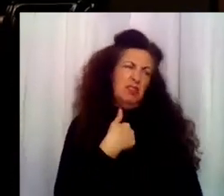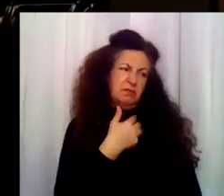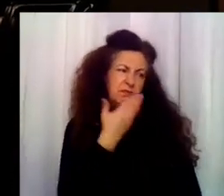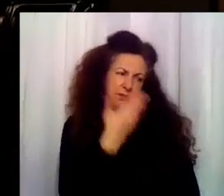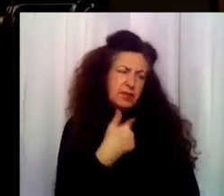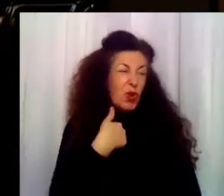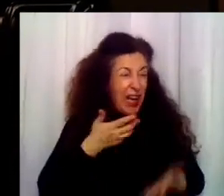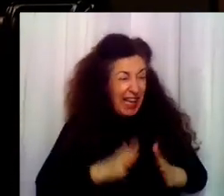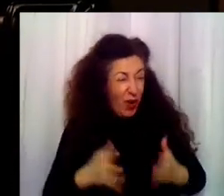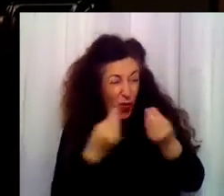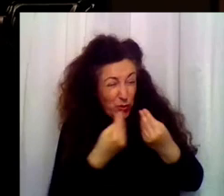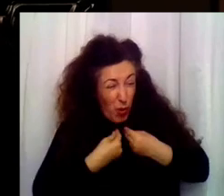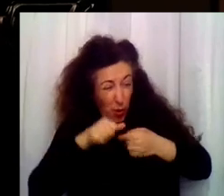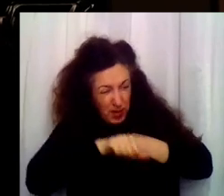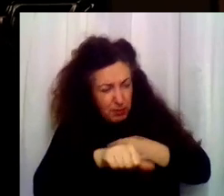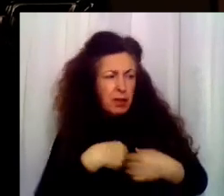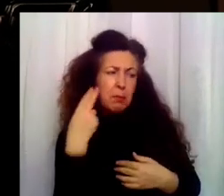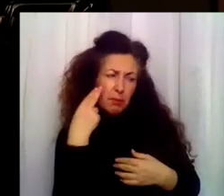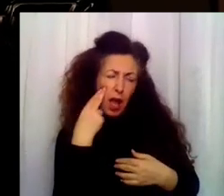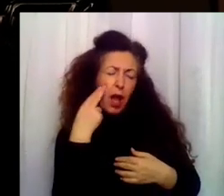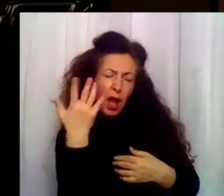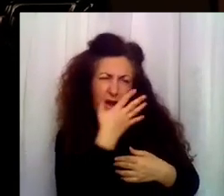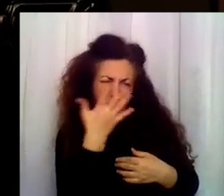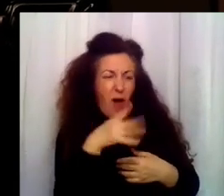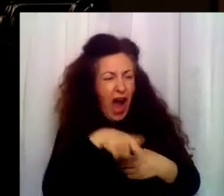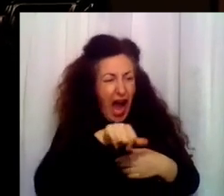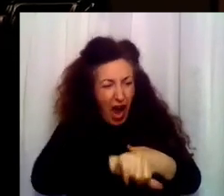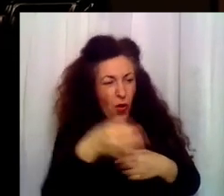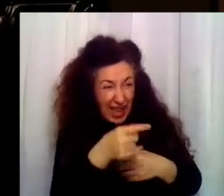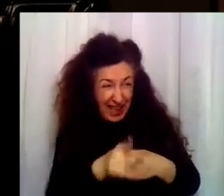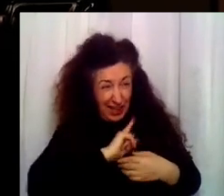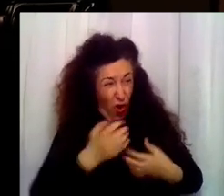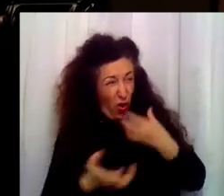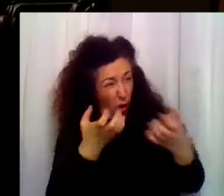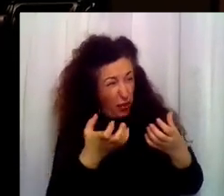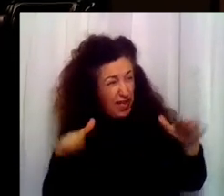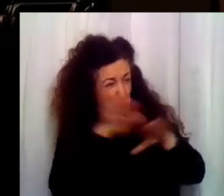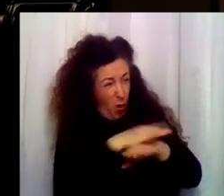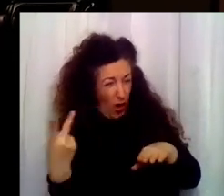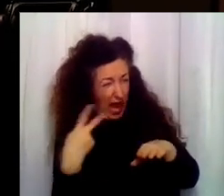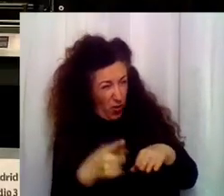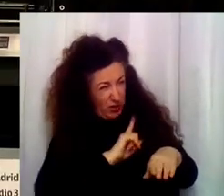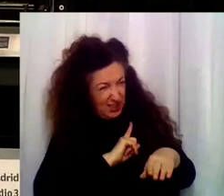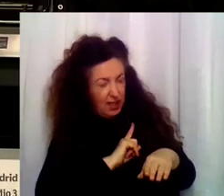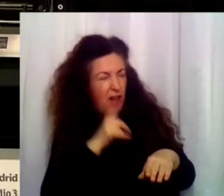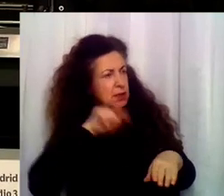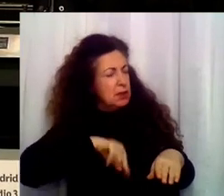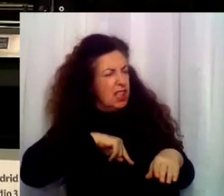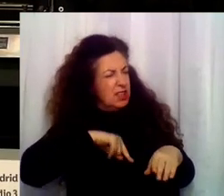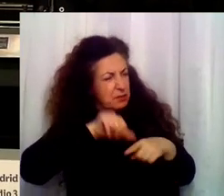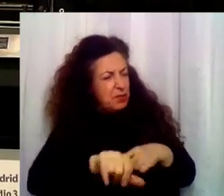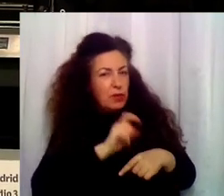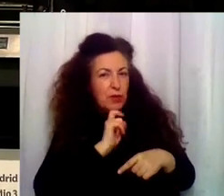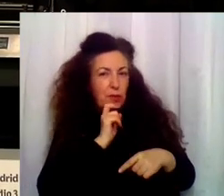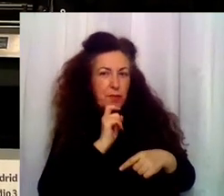él. ¿Cómo será todo? ¿Será como él quiera? ¿Nos preparará la cena a nosotros por las noches? Me da como bajón. Oye, estás muy